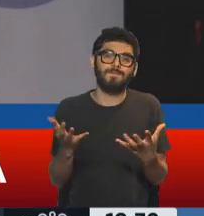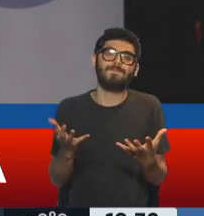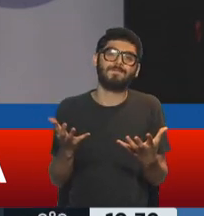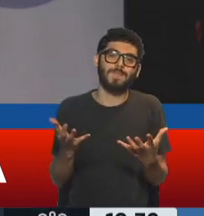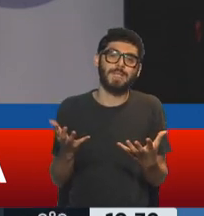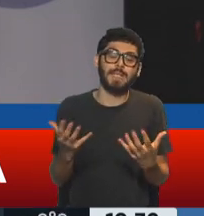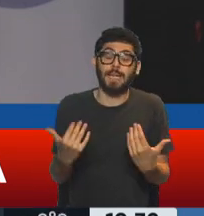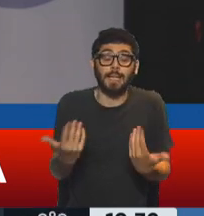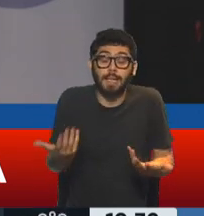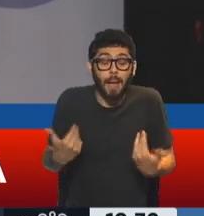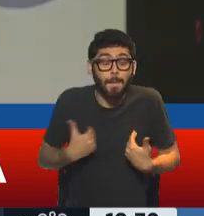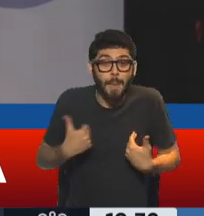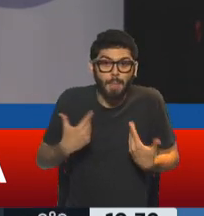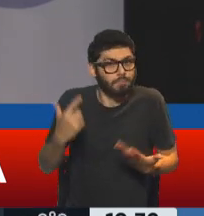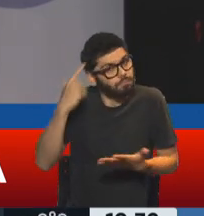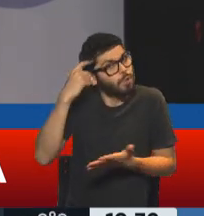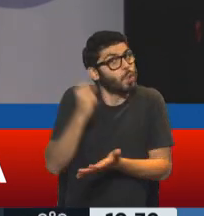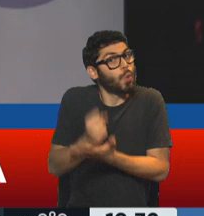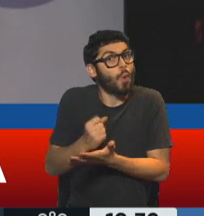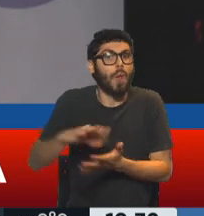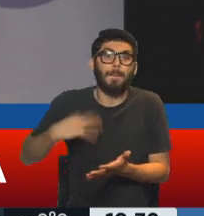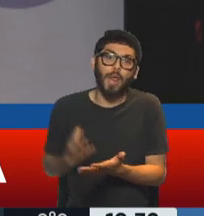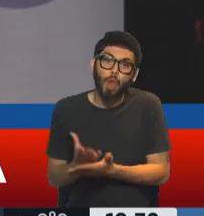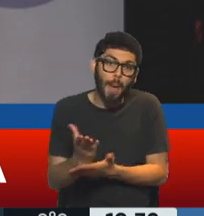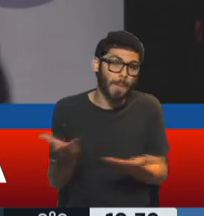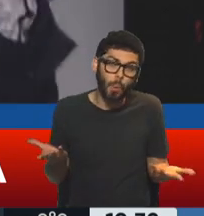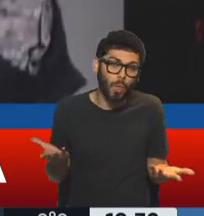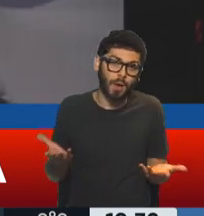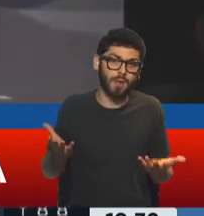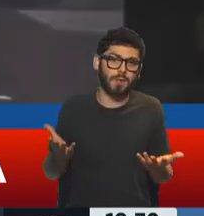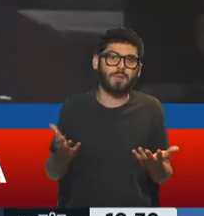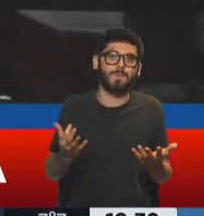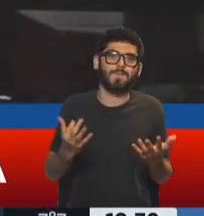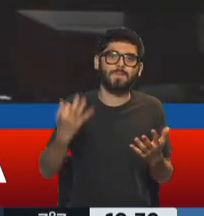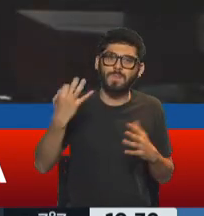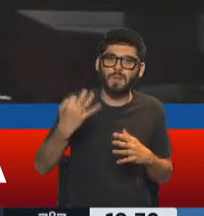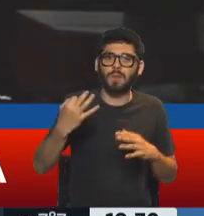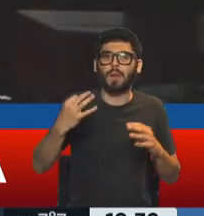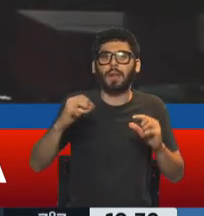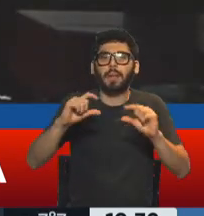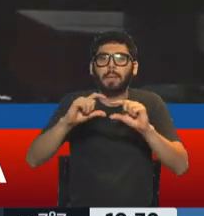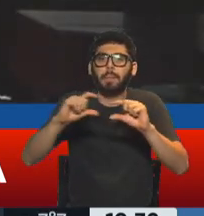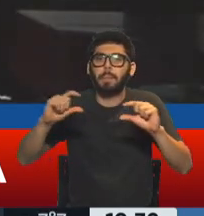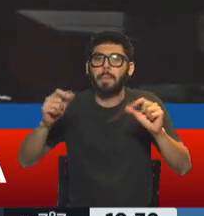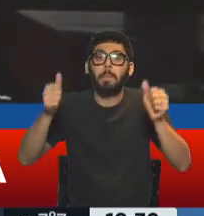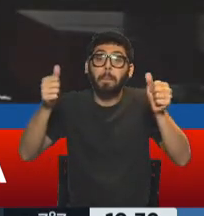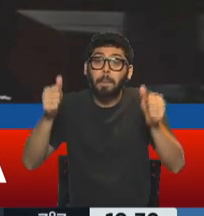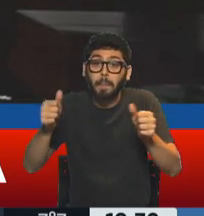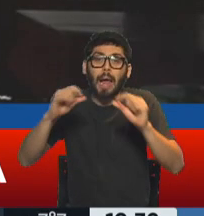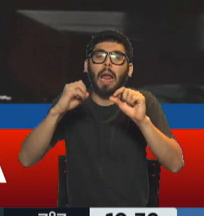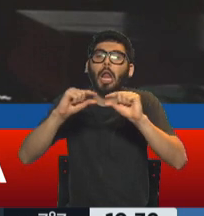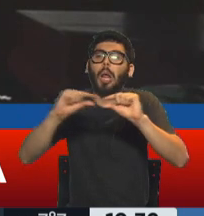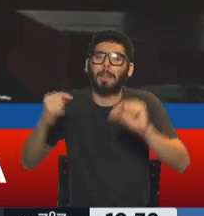para mí va a ser un recuerdo para toda mi vida, más allá de estar en el nombrecito de una placa, que me emociona también, pero